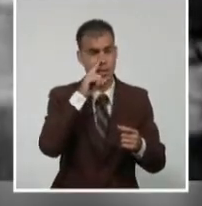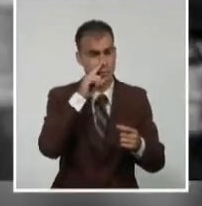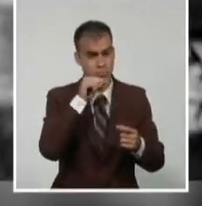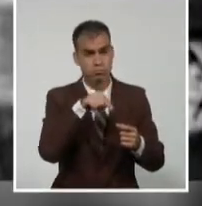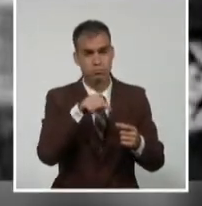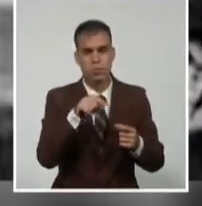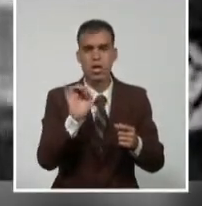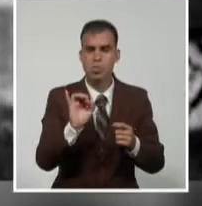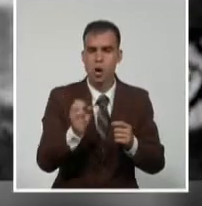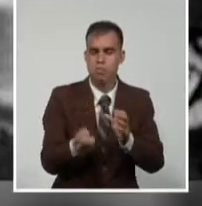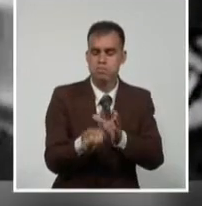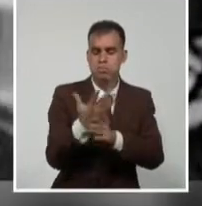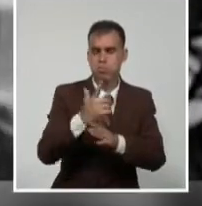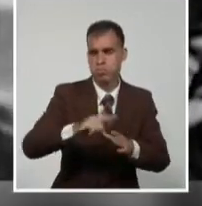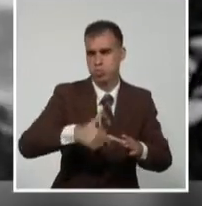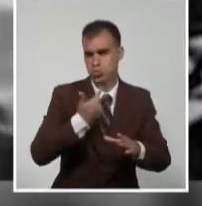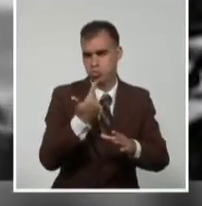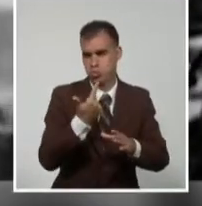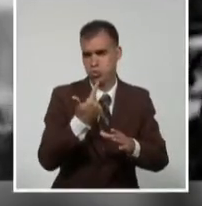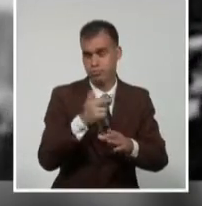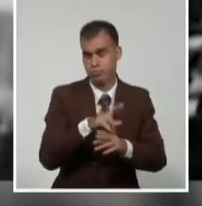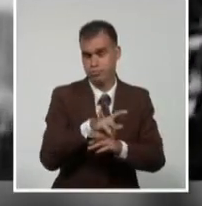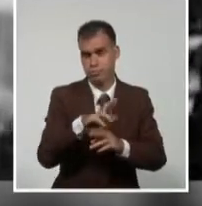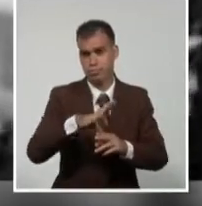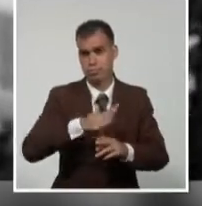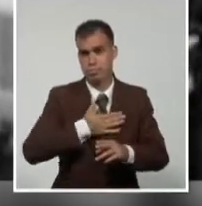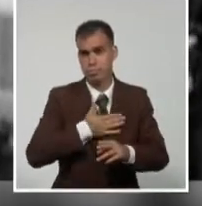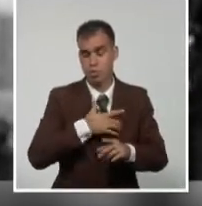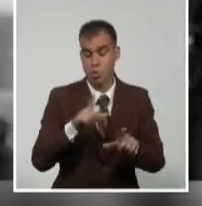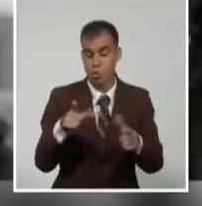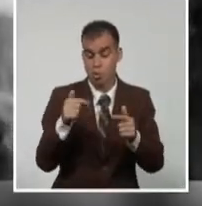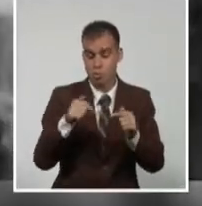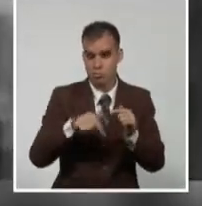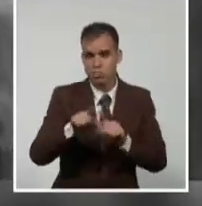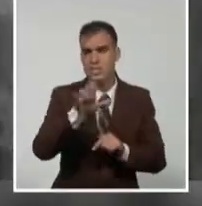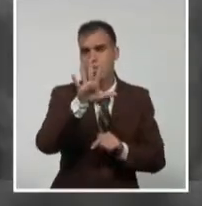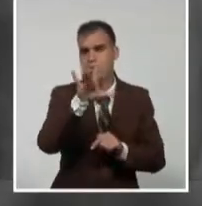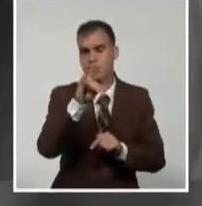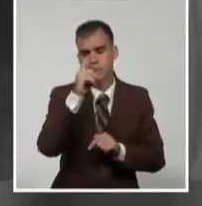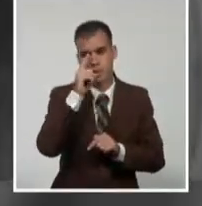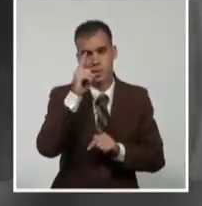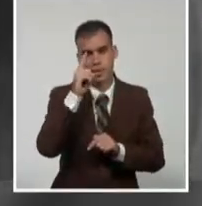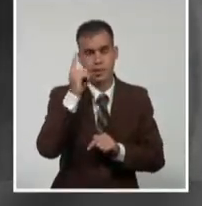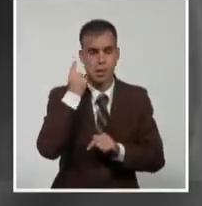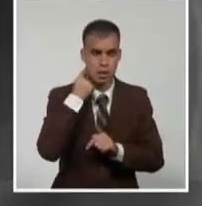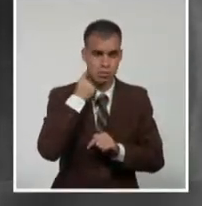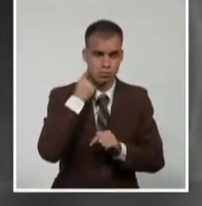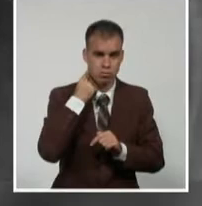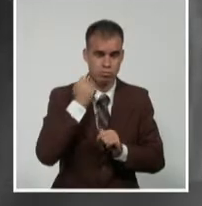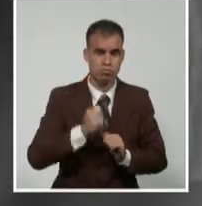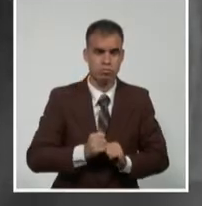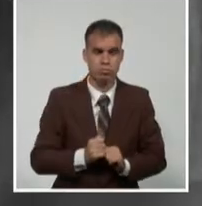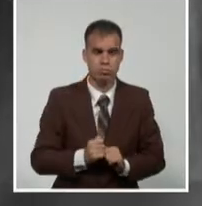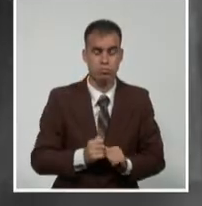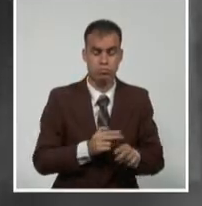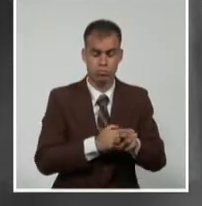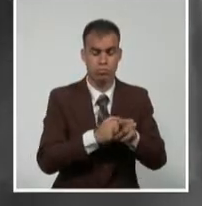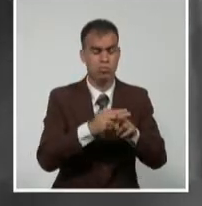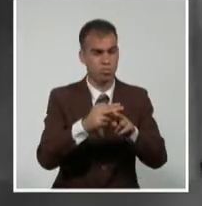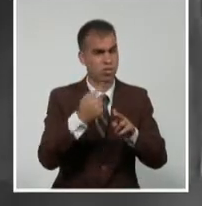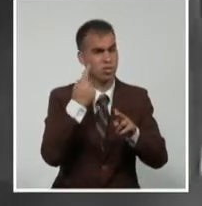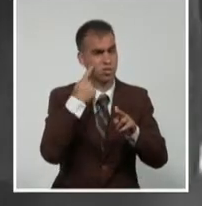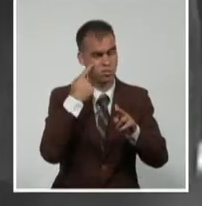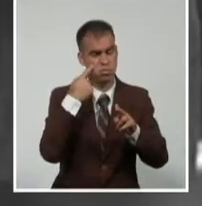fundacional de la cultura en revolución, cumple 59 años. Es una historia intensa, pletórica de